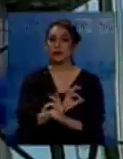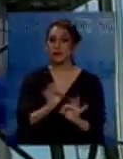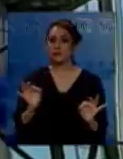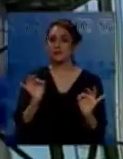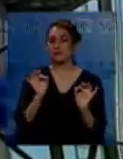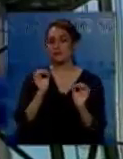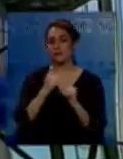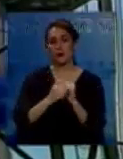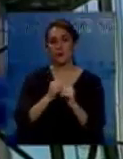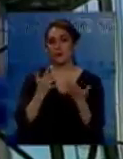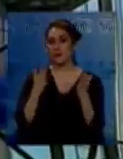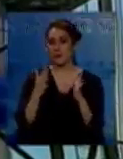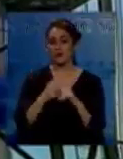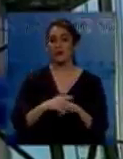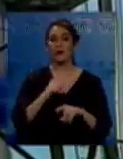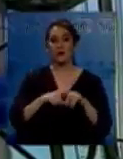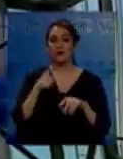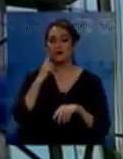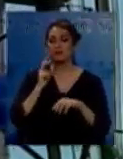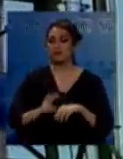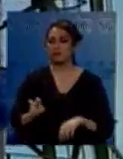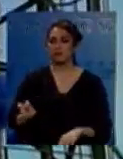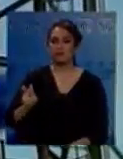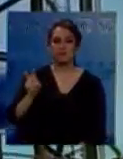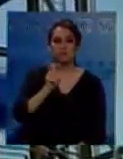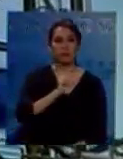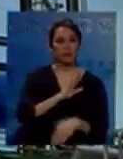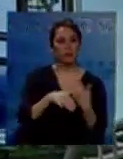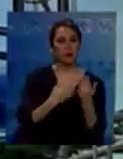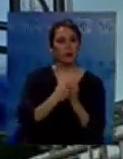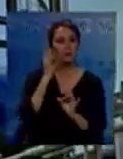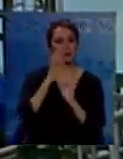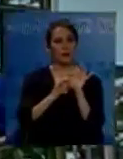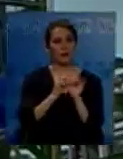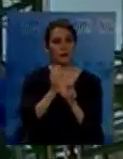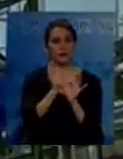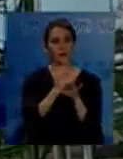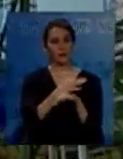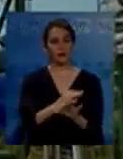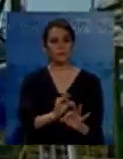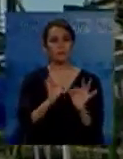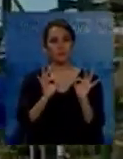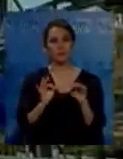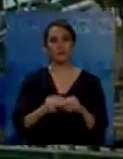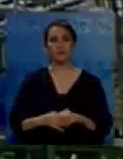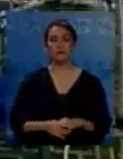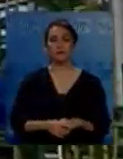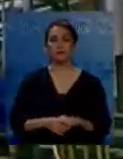autoridades recorrieron las instalaciones para evidenciar que la planta esté operando al 100%.